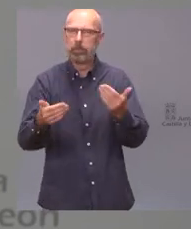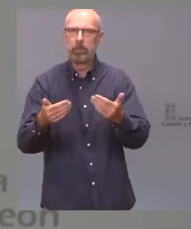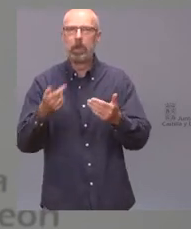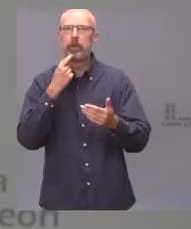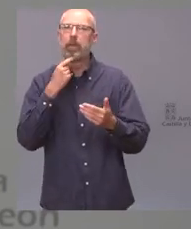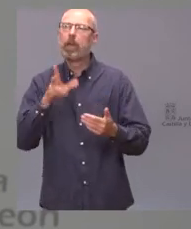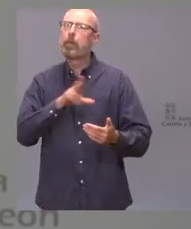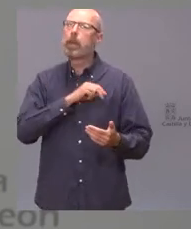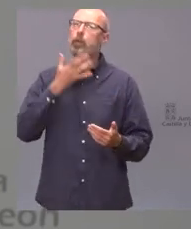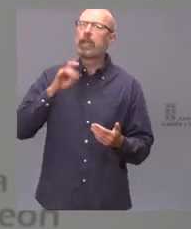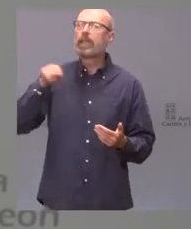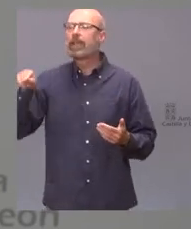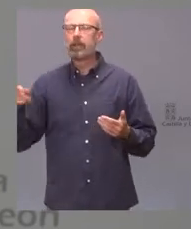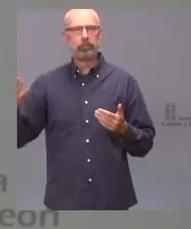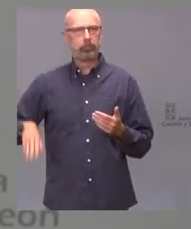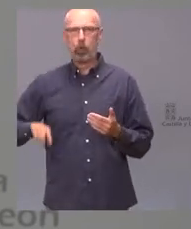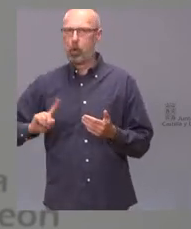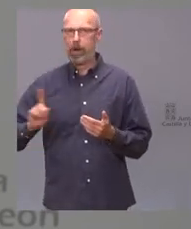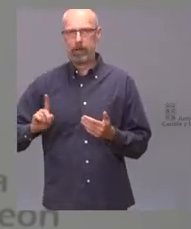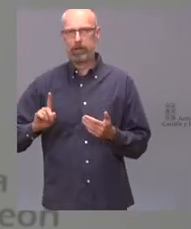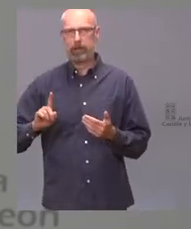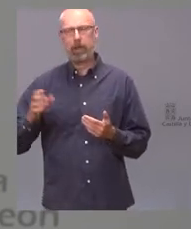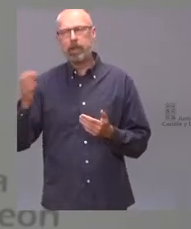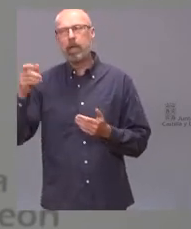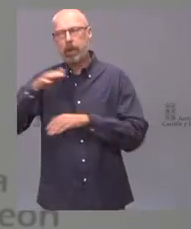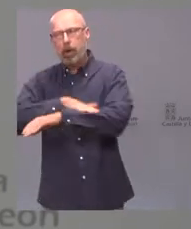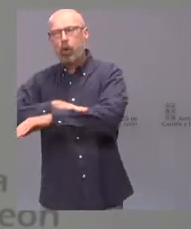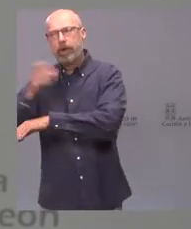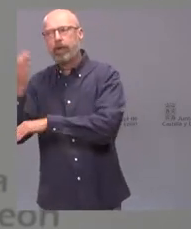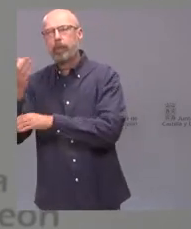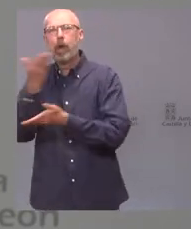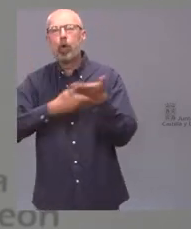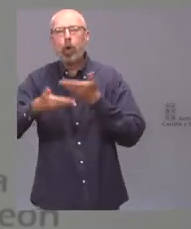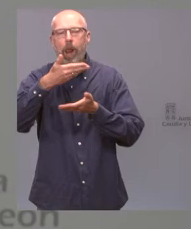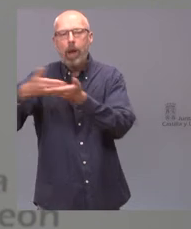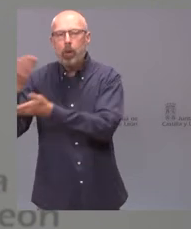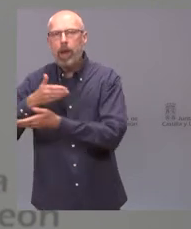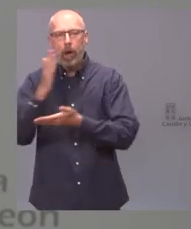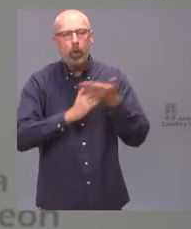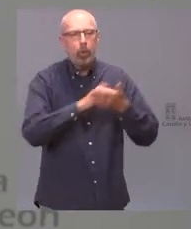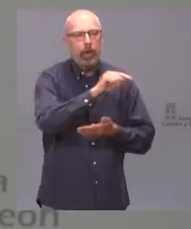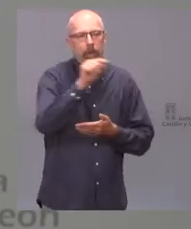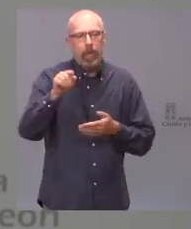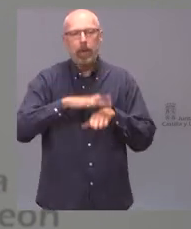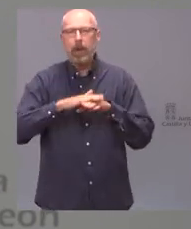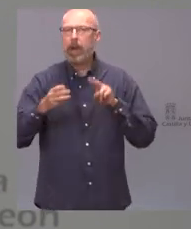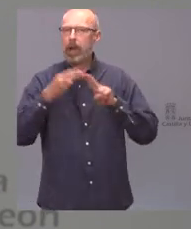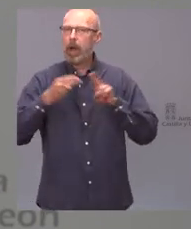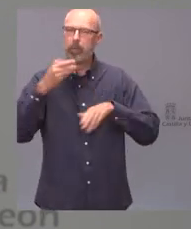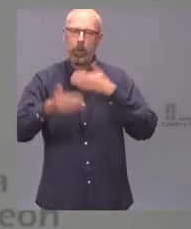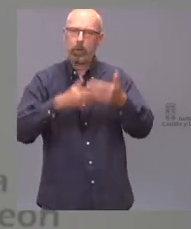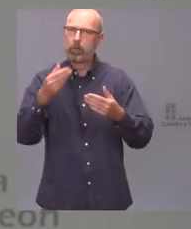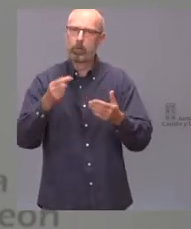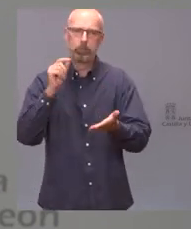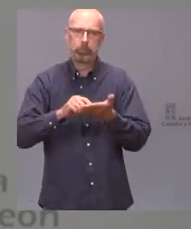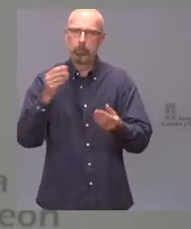colaborar con todas las administraciones para que sea lo más rápido y lo más eficaz posible con eso solventaremos ya